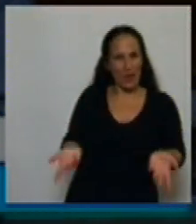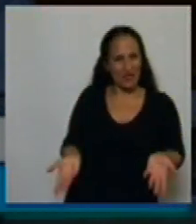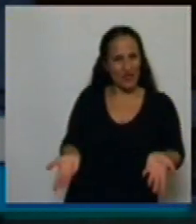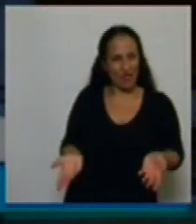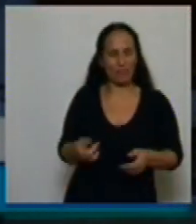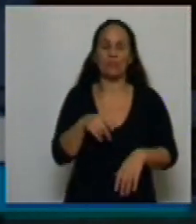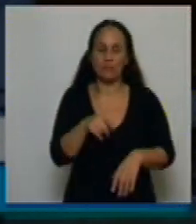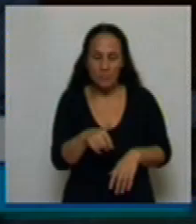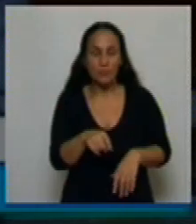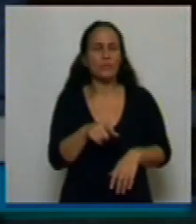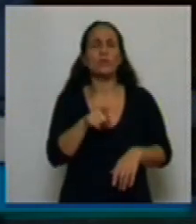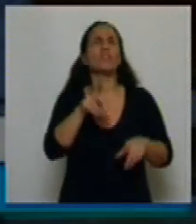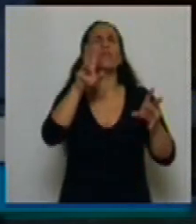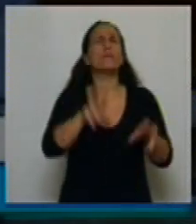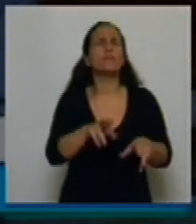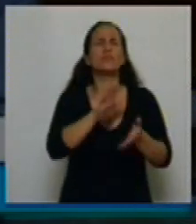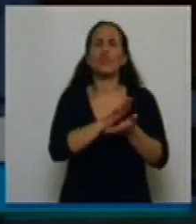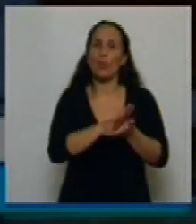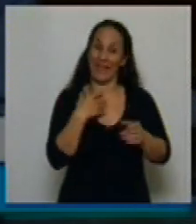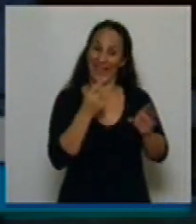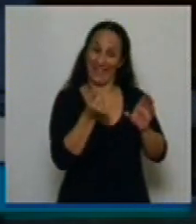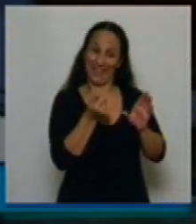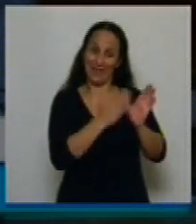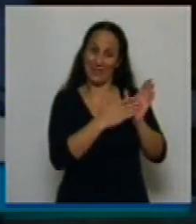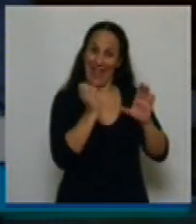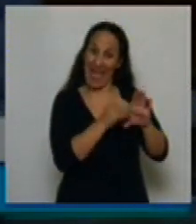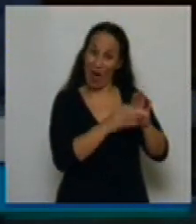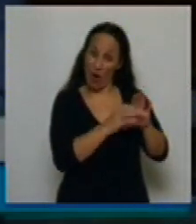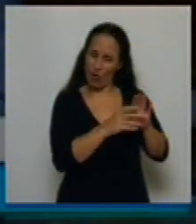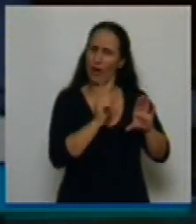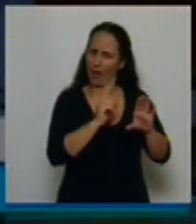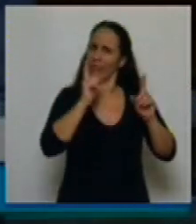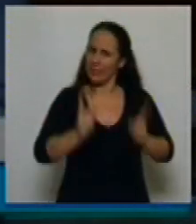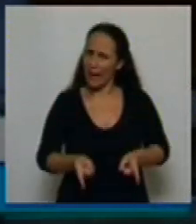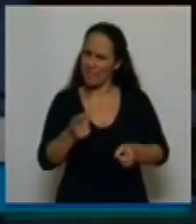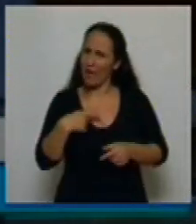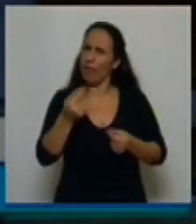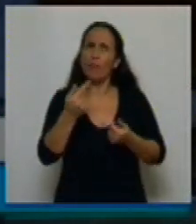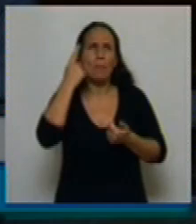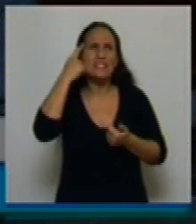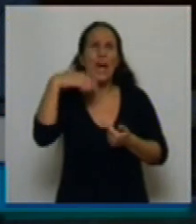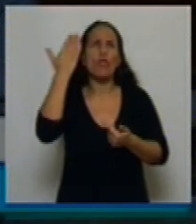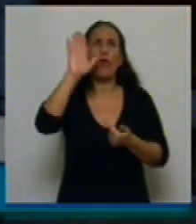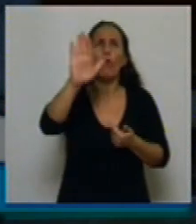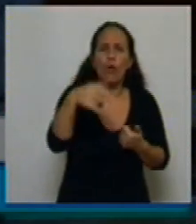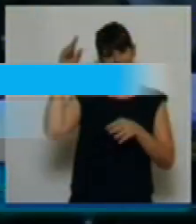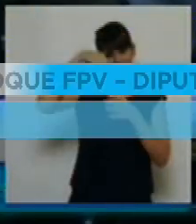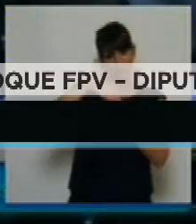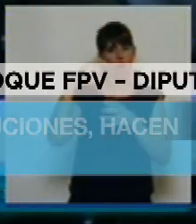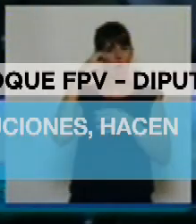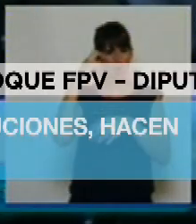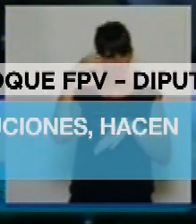Esto es no solamente garantizar el ahorro provisional, sino defender el ingreso presente y futuro de nuestros jubilados.